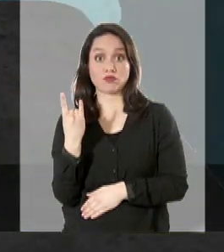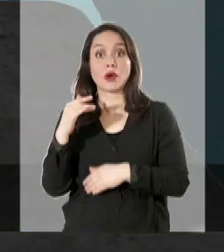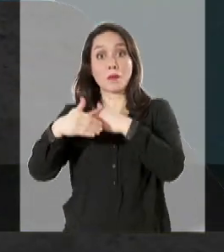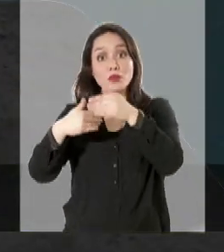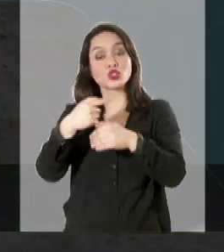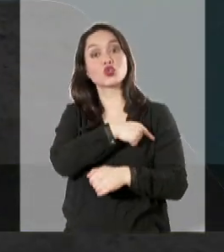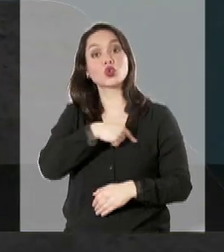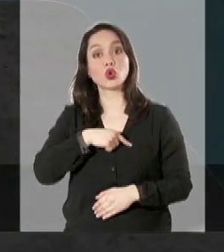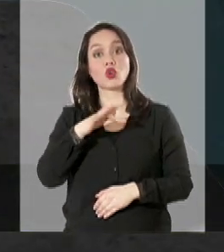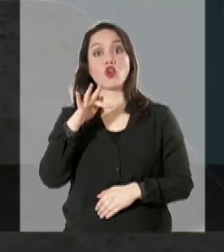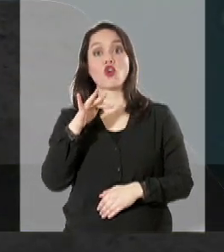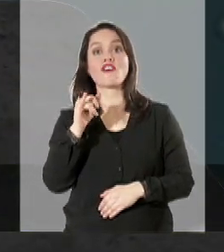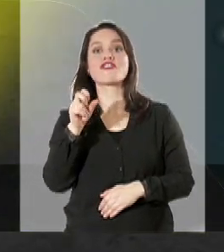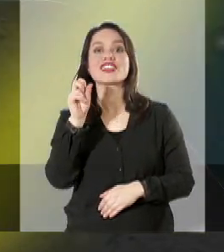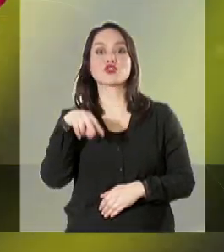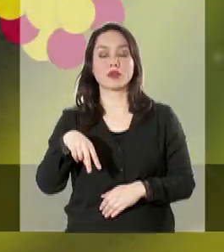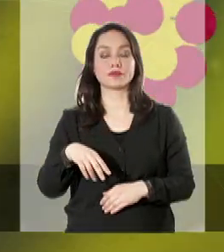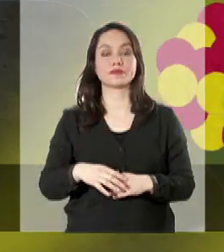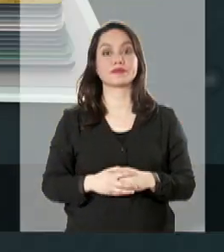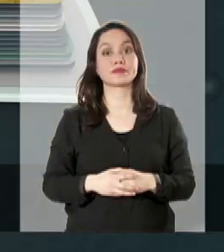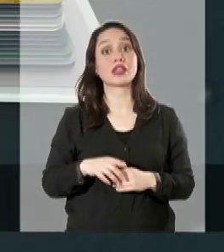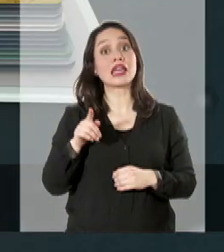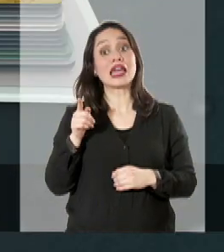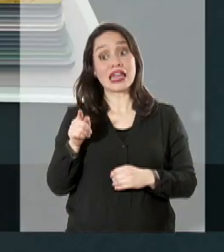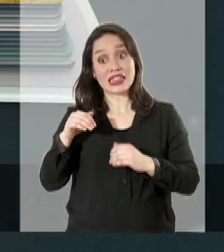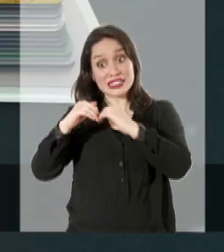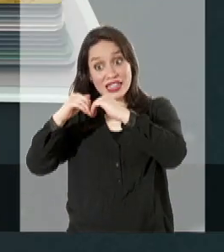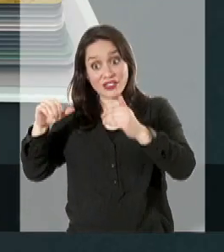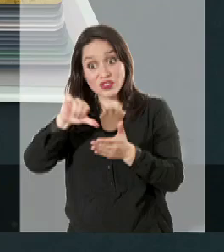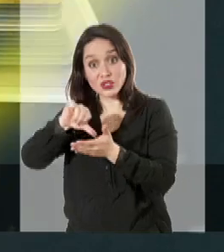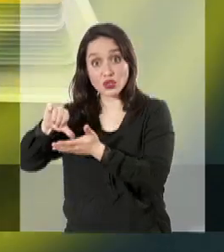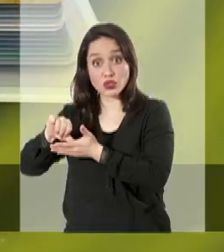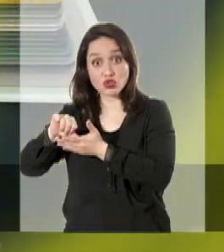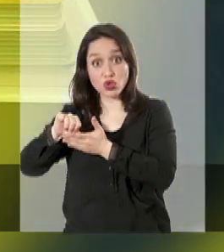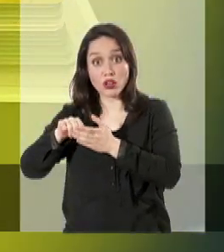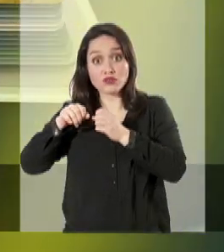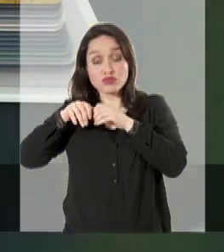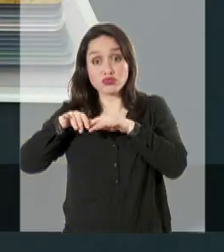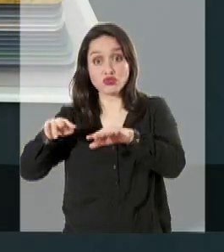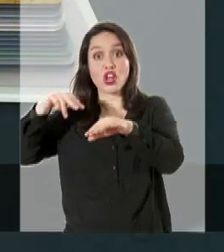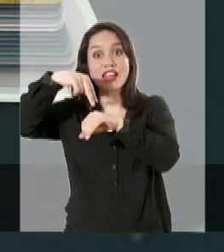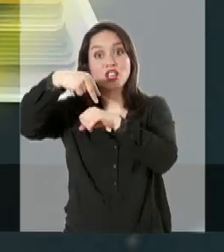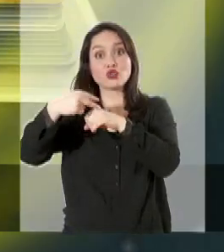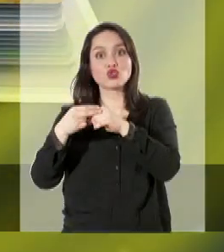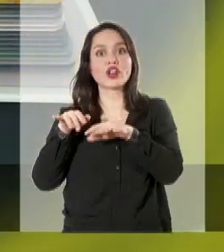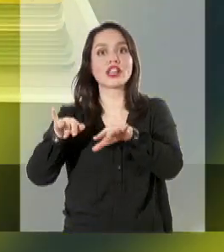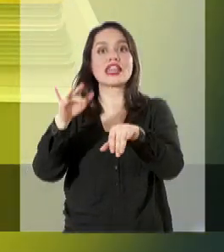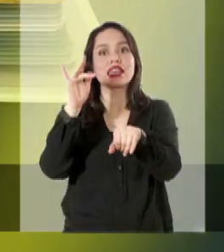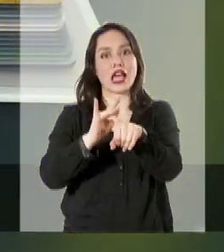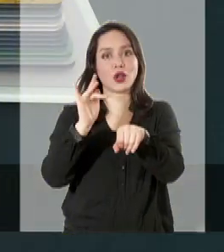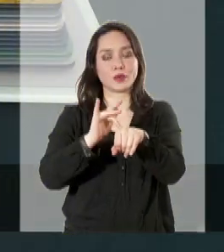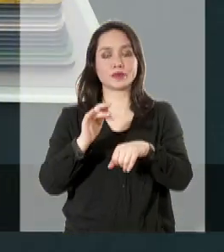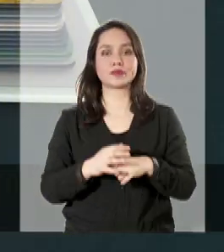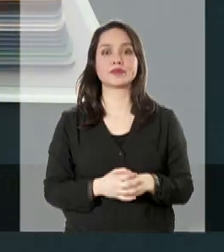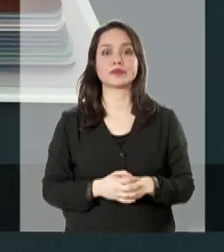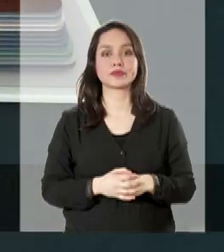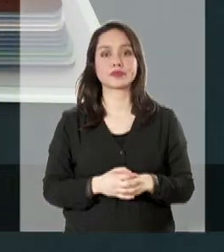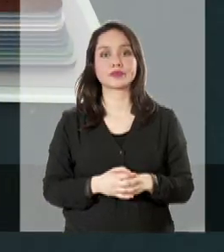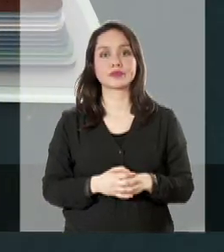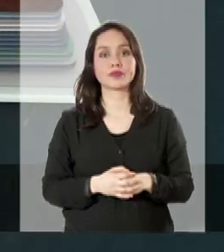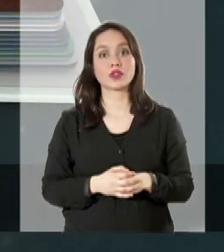proceso conocido como fisión nuclear. De esta división nuclear se liberan neutrones y energía en forma de calor.